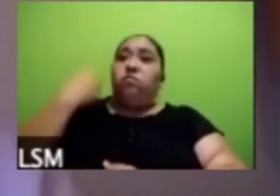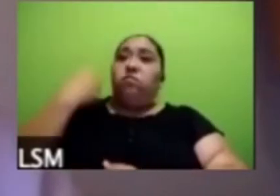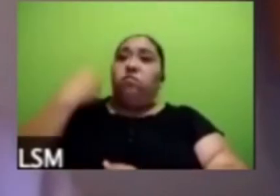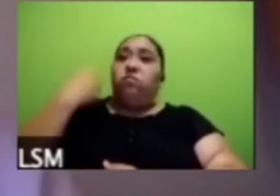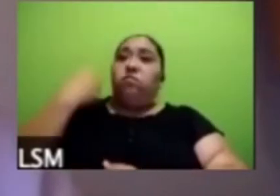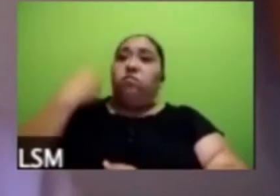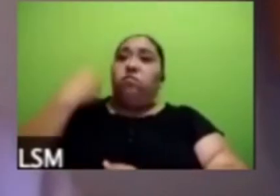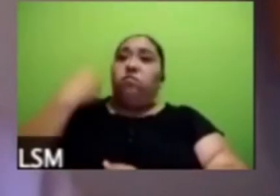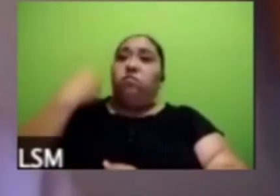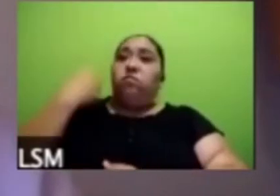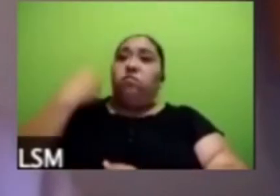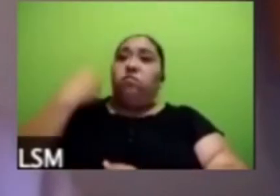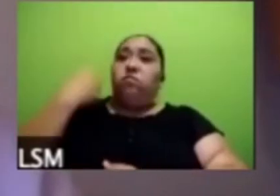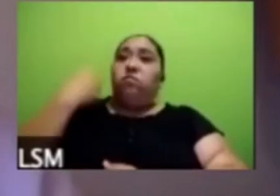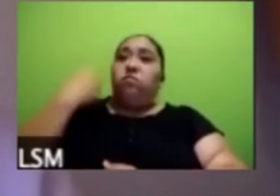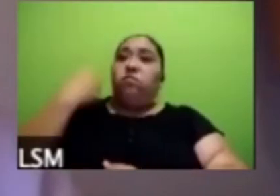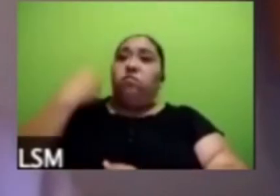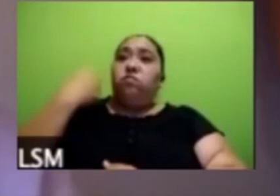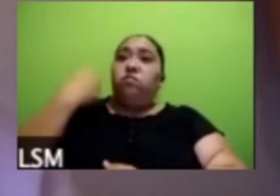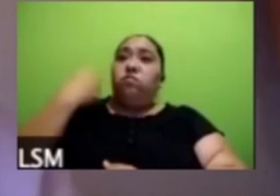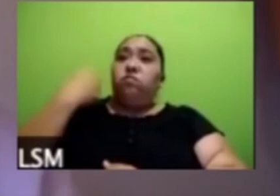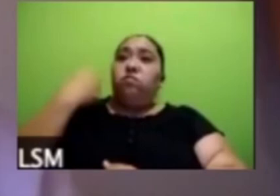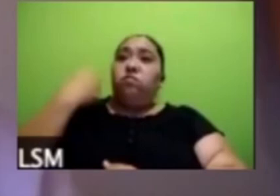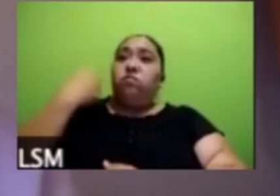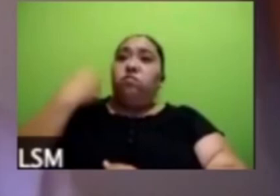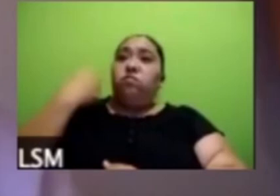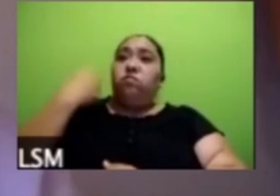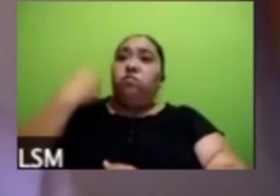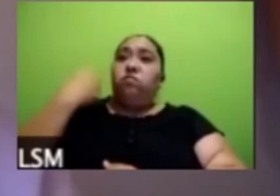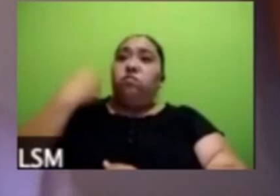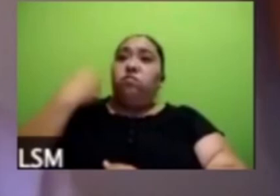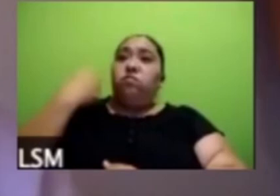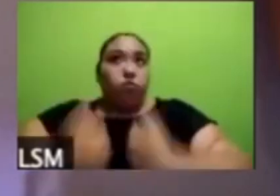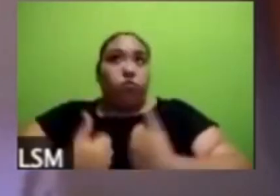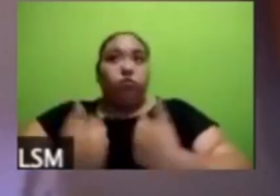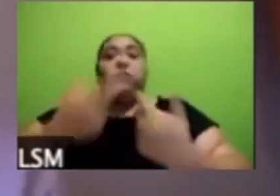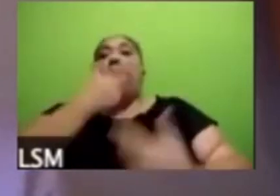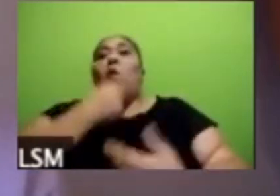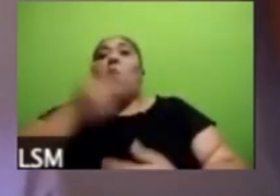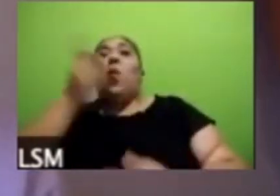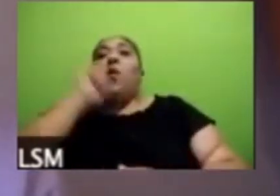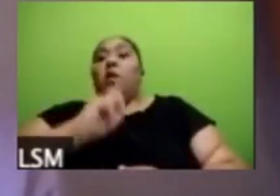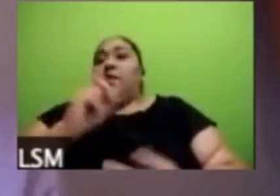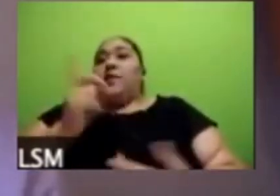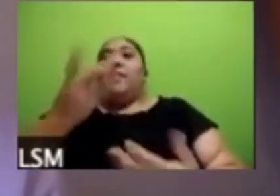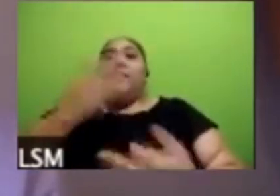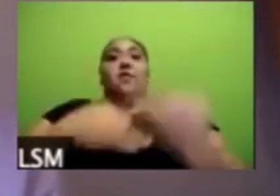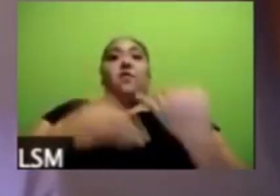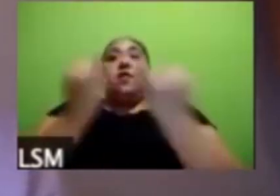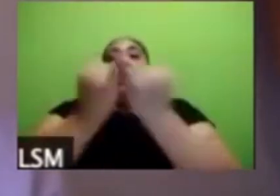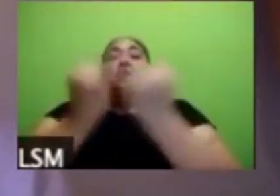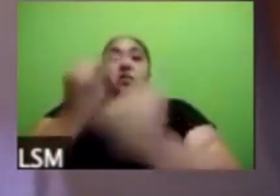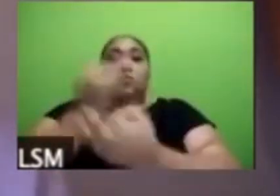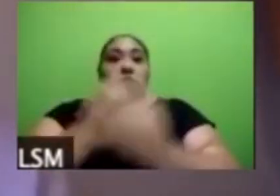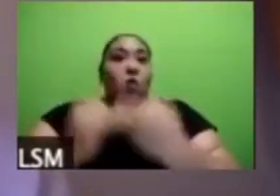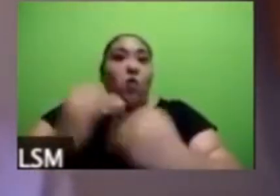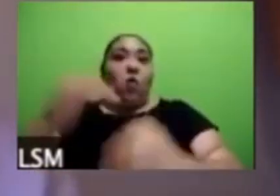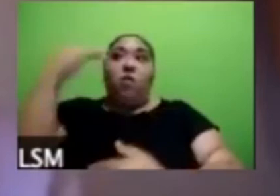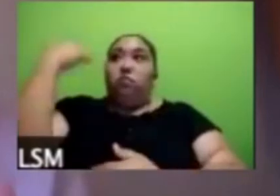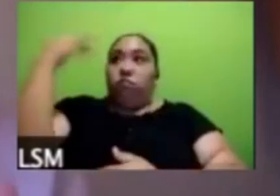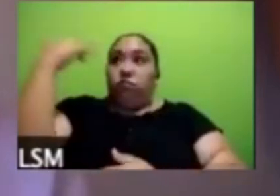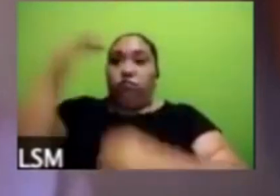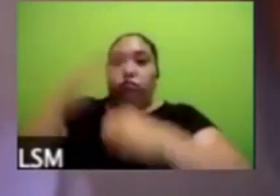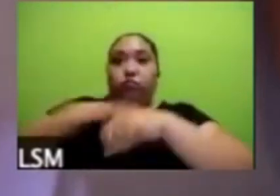infancia los niños en edad escolar las y los adolescentes y también la población adulta o adulta mayor